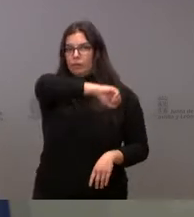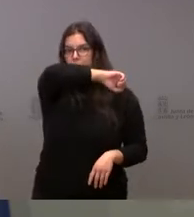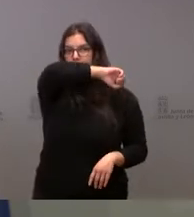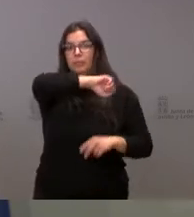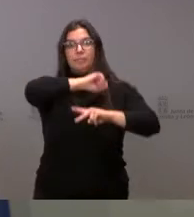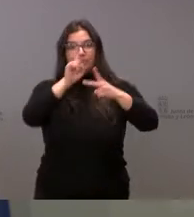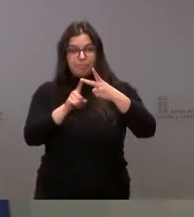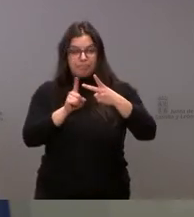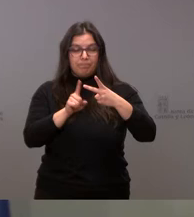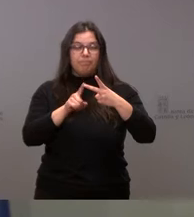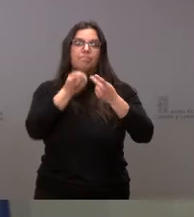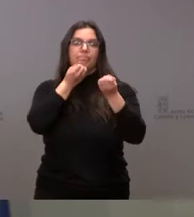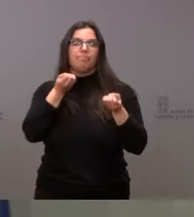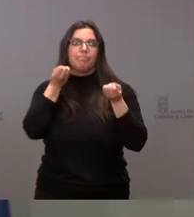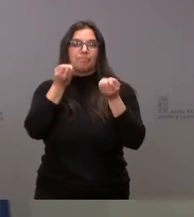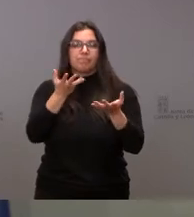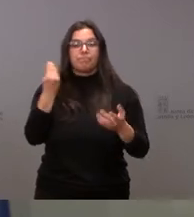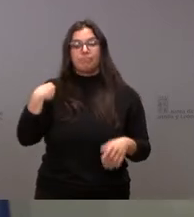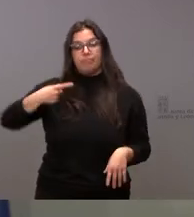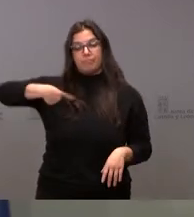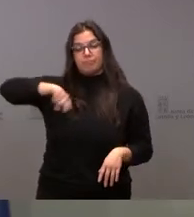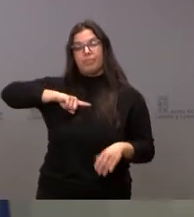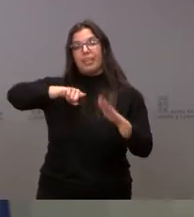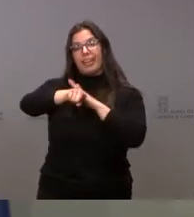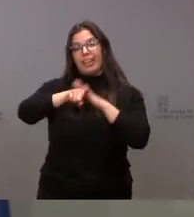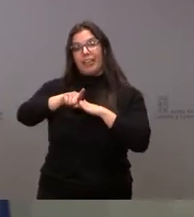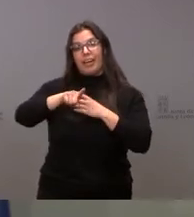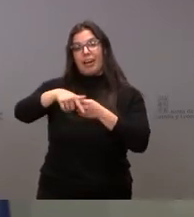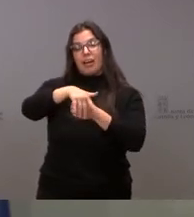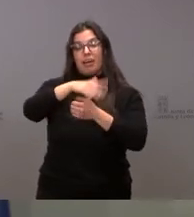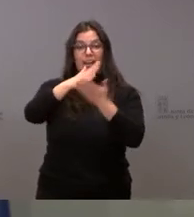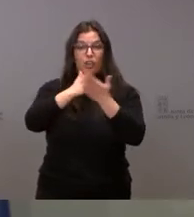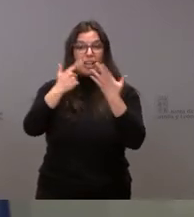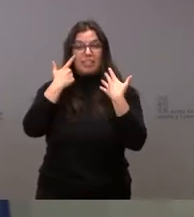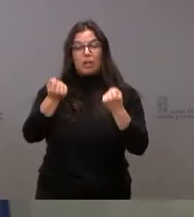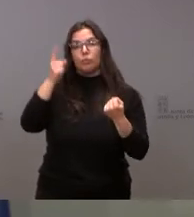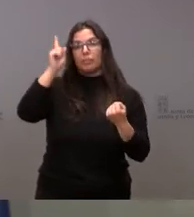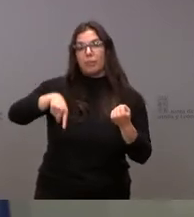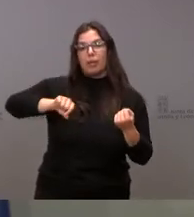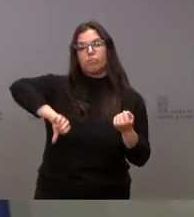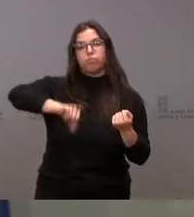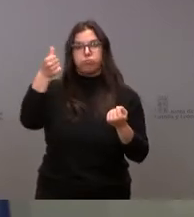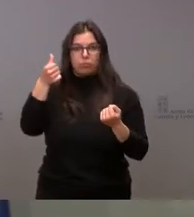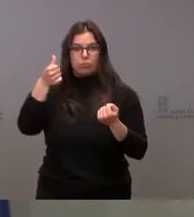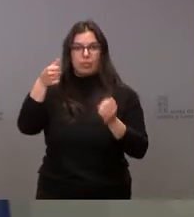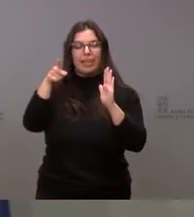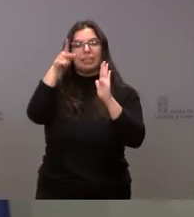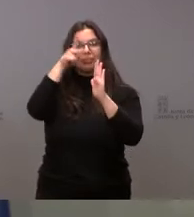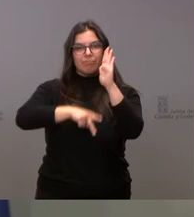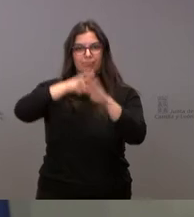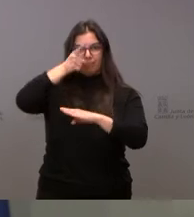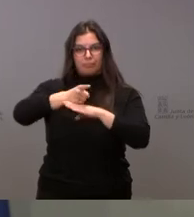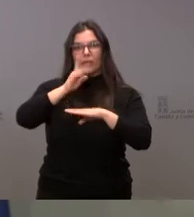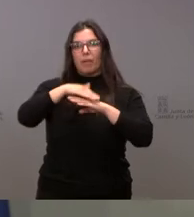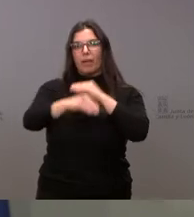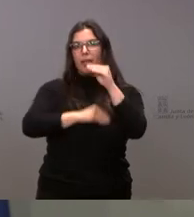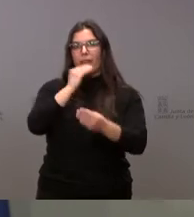que, por parte de la Gerencia Regional de Salud, se ha aprobado una instrucción para la realización